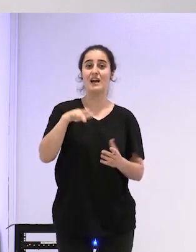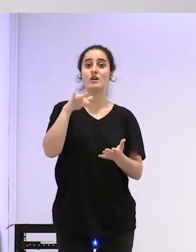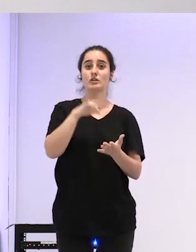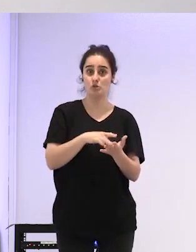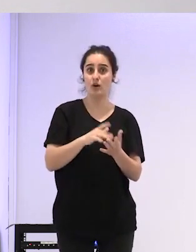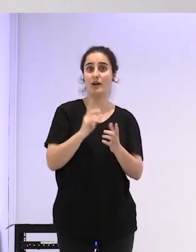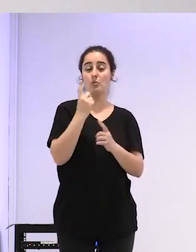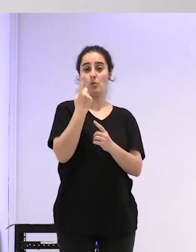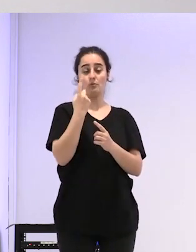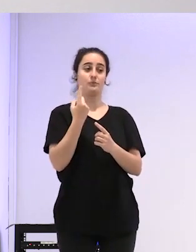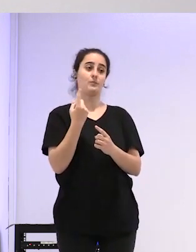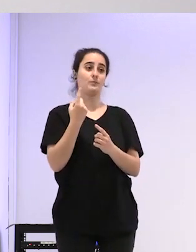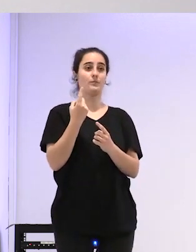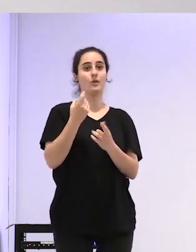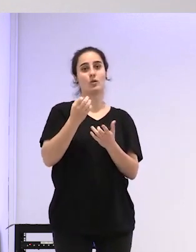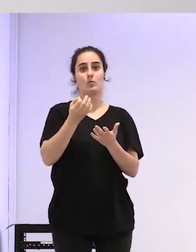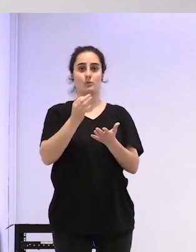fácil